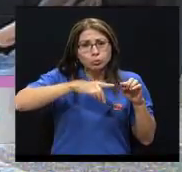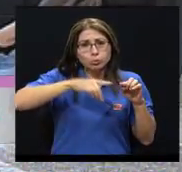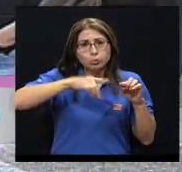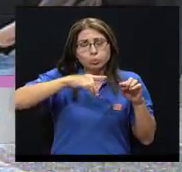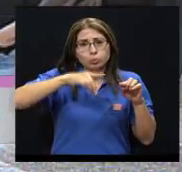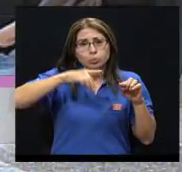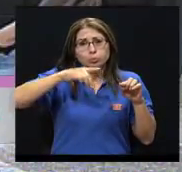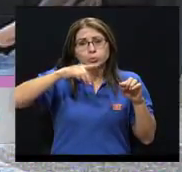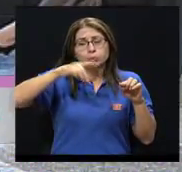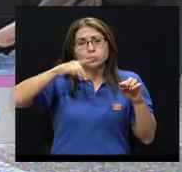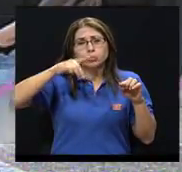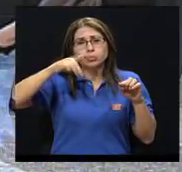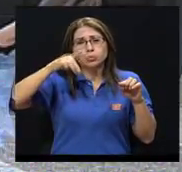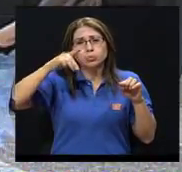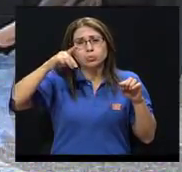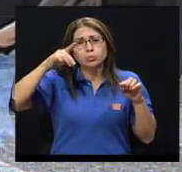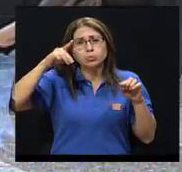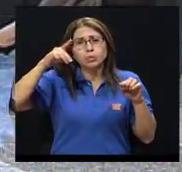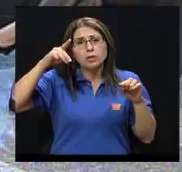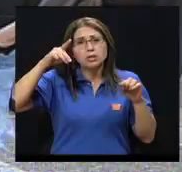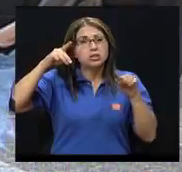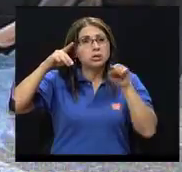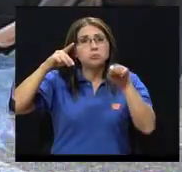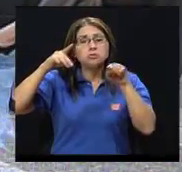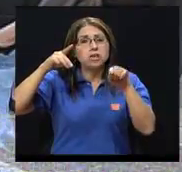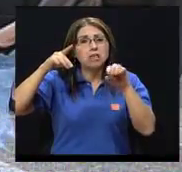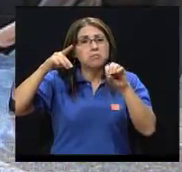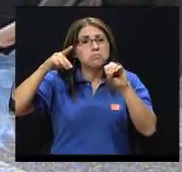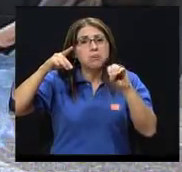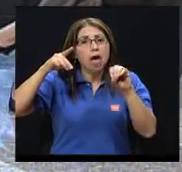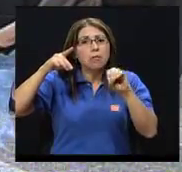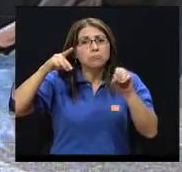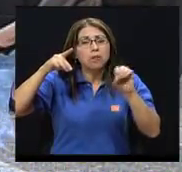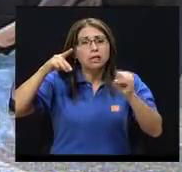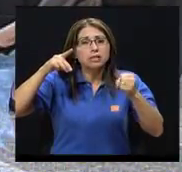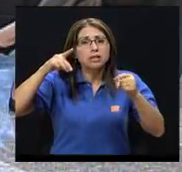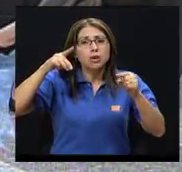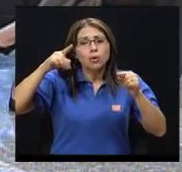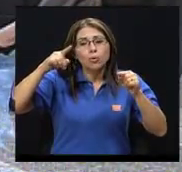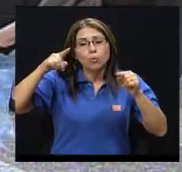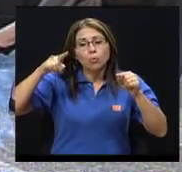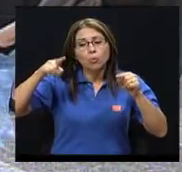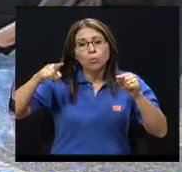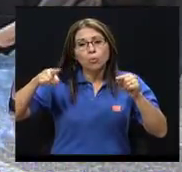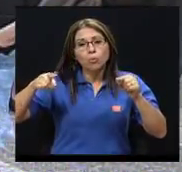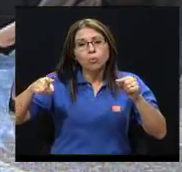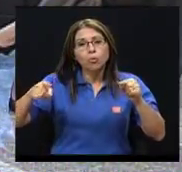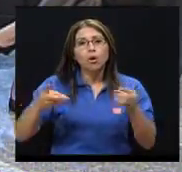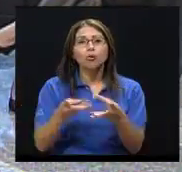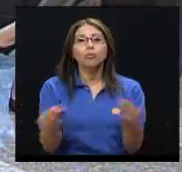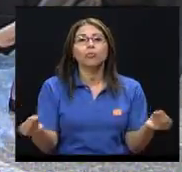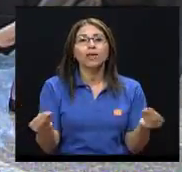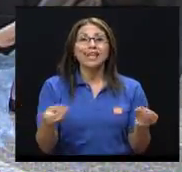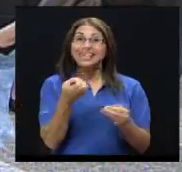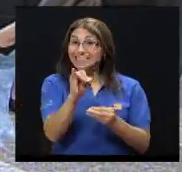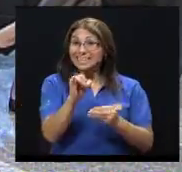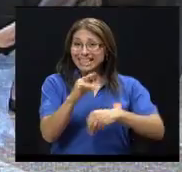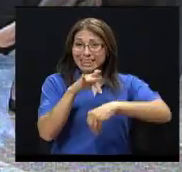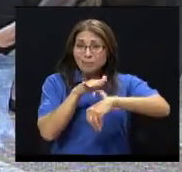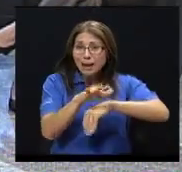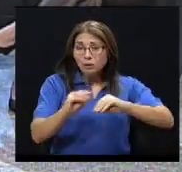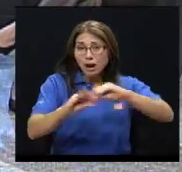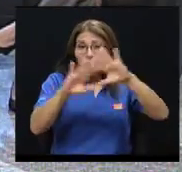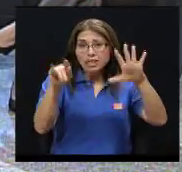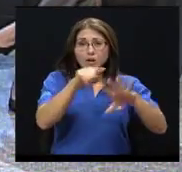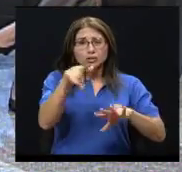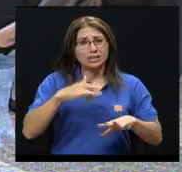usted no la bloquea, la emoción va a bajar y va a pasar. Si usted en la mañana se está un ratito con esa tristeza, tal